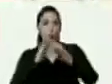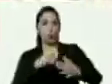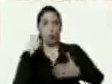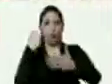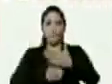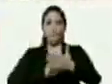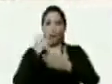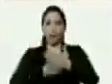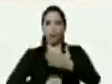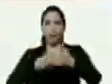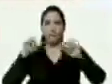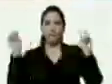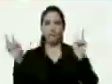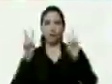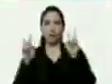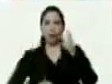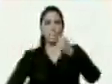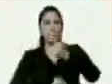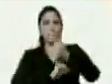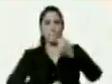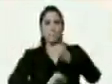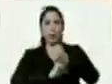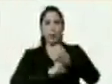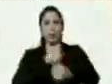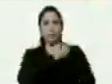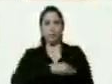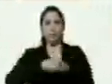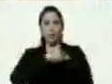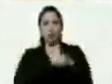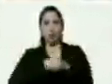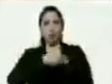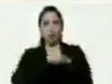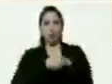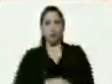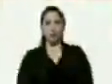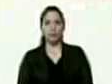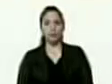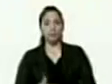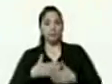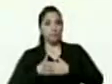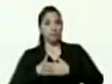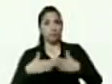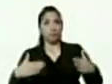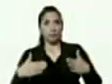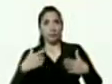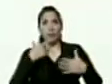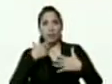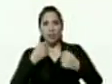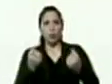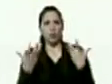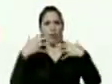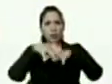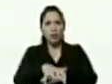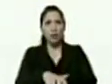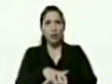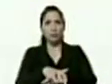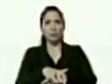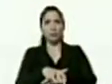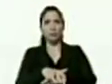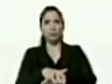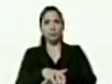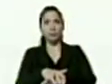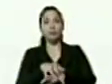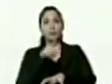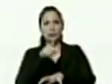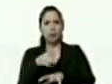una base de misiones como segmento mensesal que garantiza la seguridad integral que a través de esa